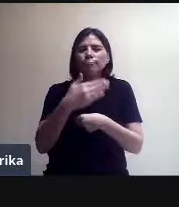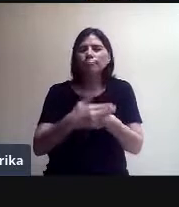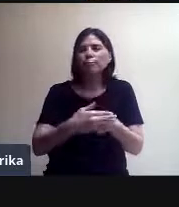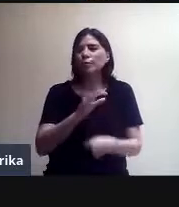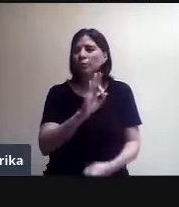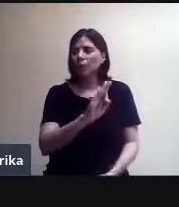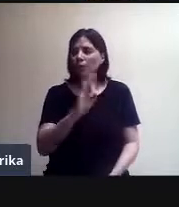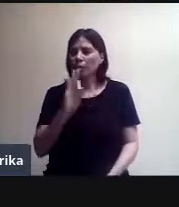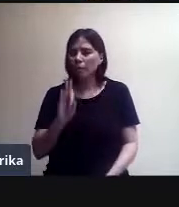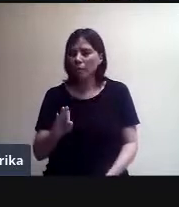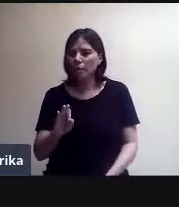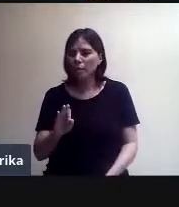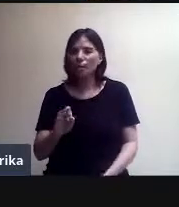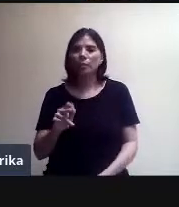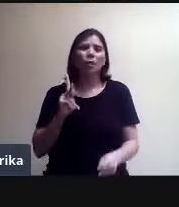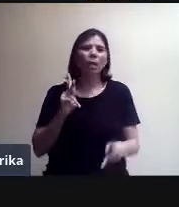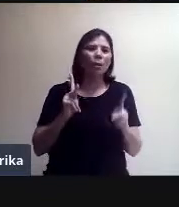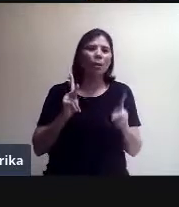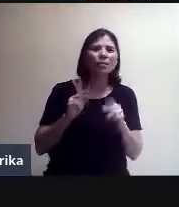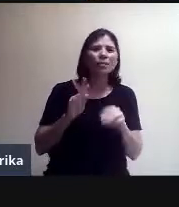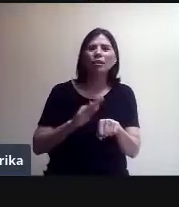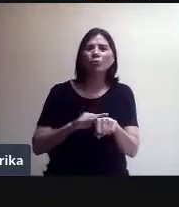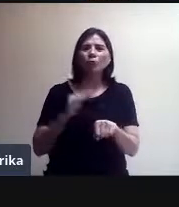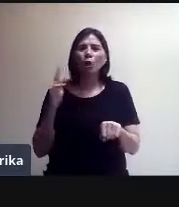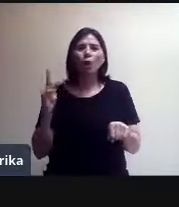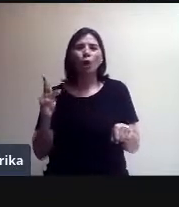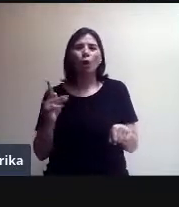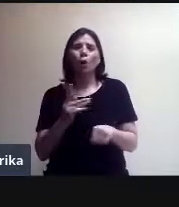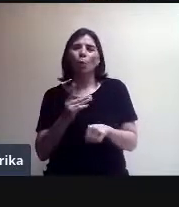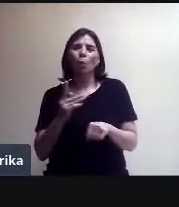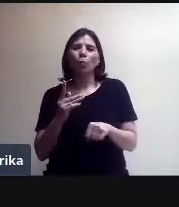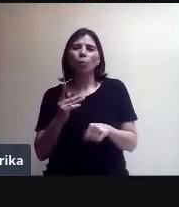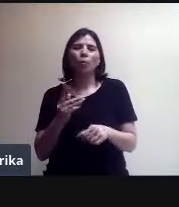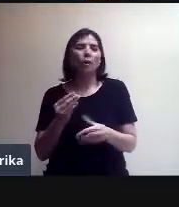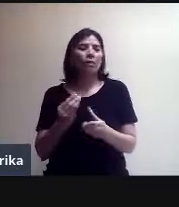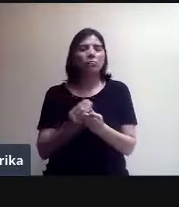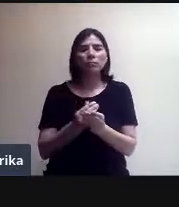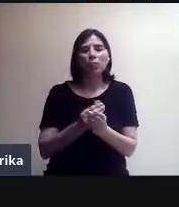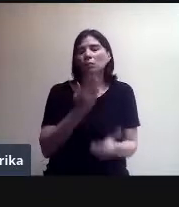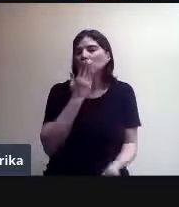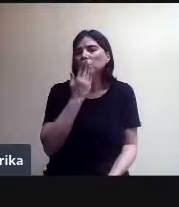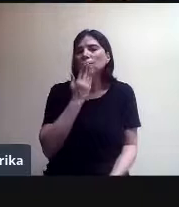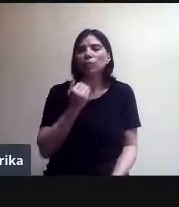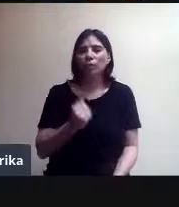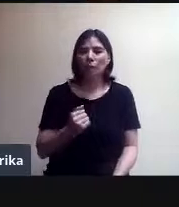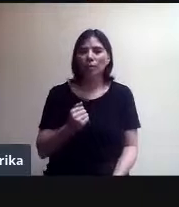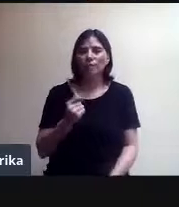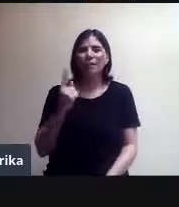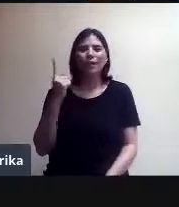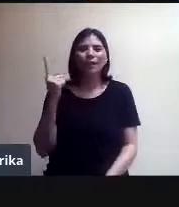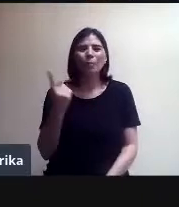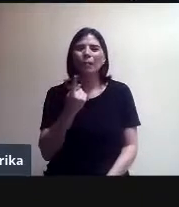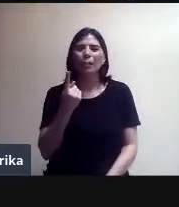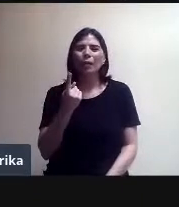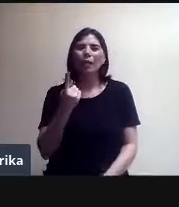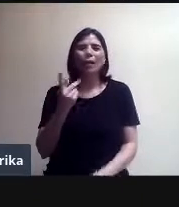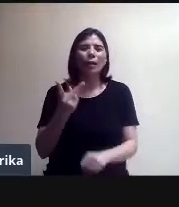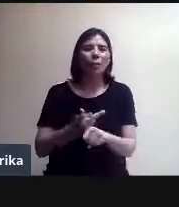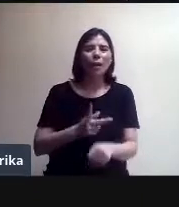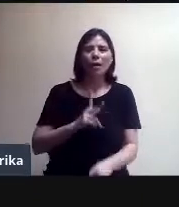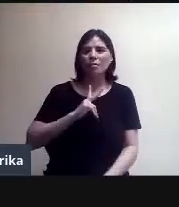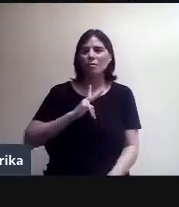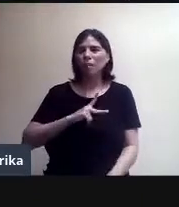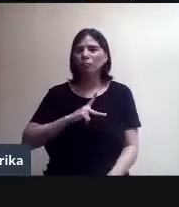por qué suspendieron las clases, qué está pasando a nivel nacional, qué está pasando a nivel mundial, qué es un virus, cómo podemos evitar que un video se